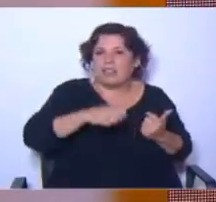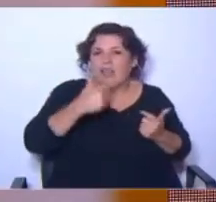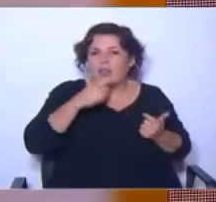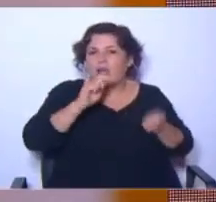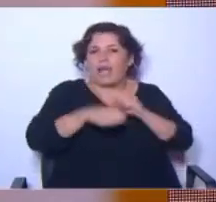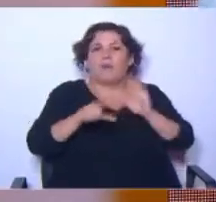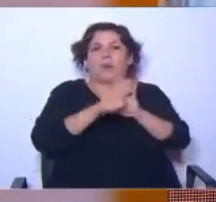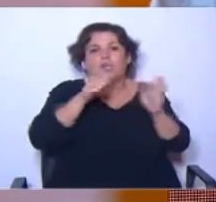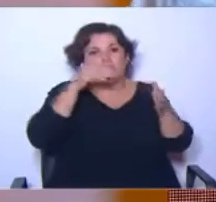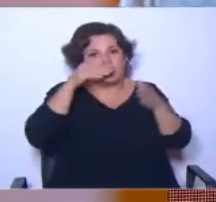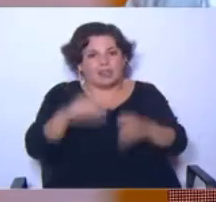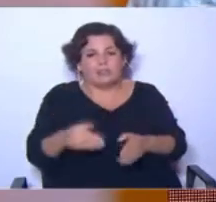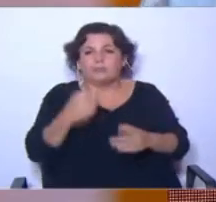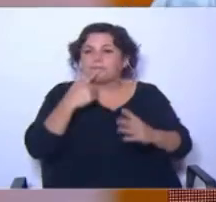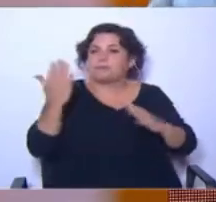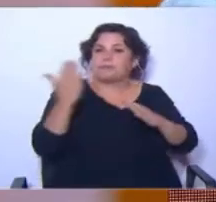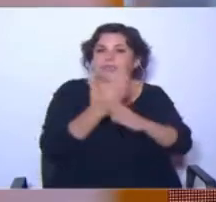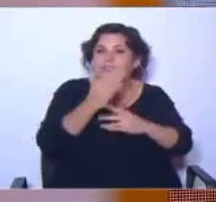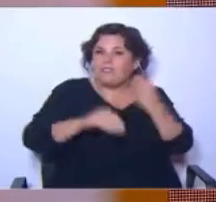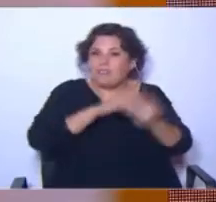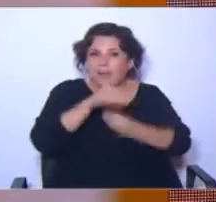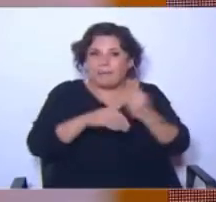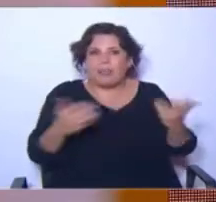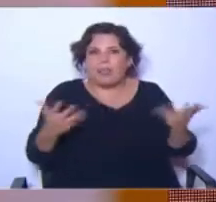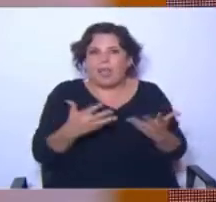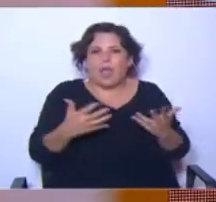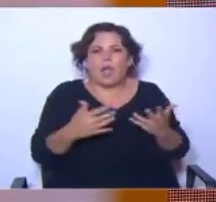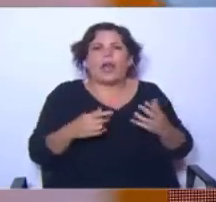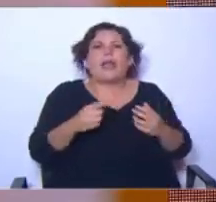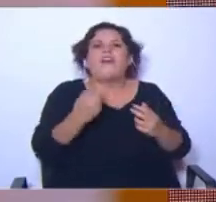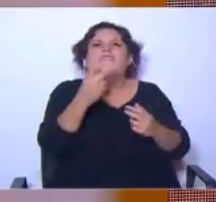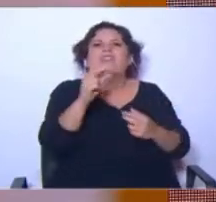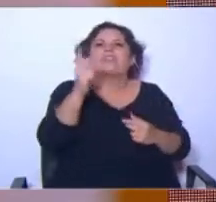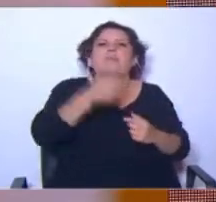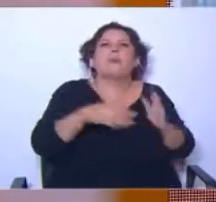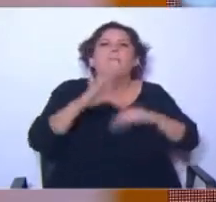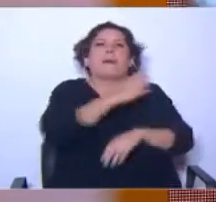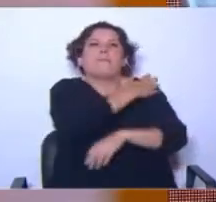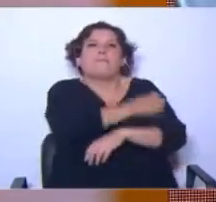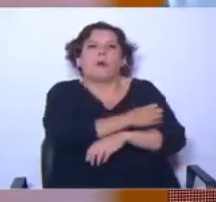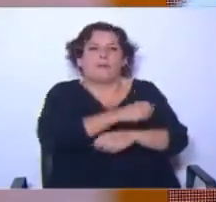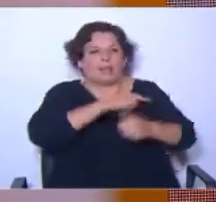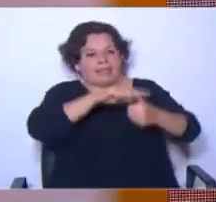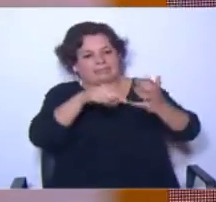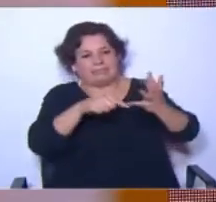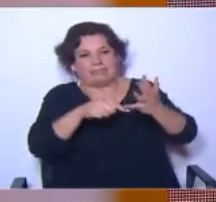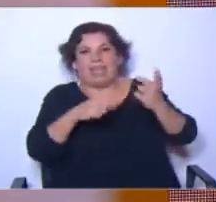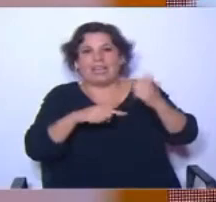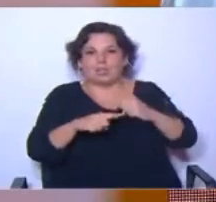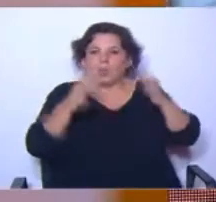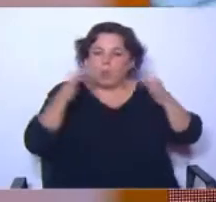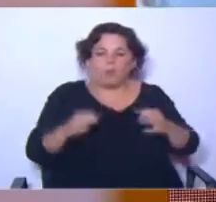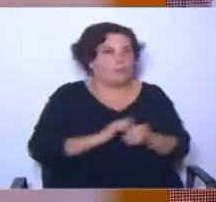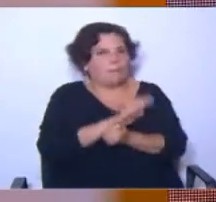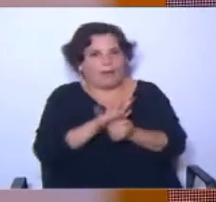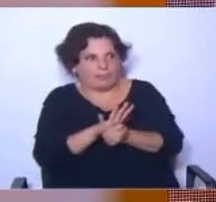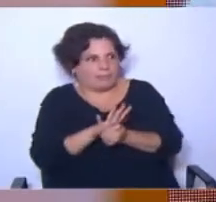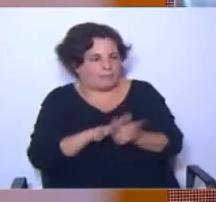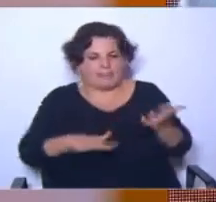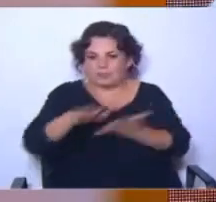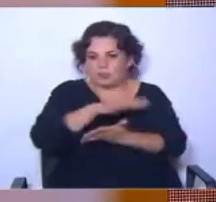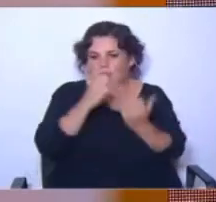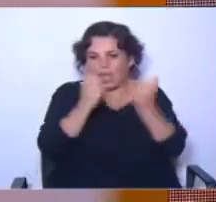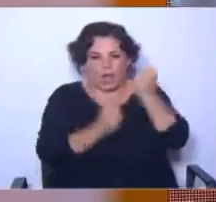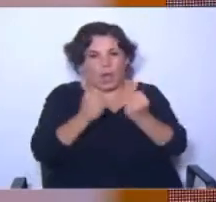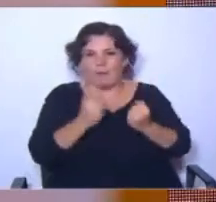de la LUC? Que la mitad de estas familias están en el quintil más bajo de ingresos. En medio de una pandemia, con una situación económica